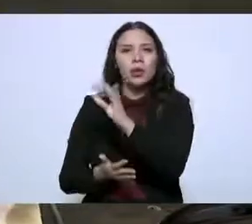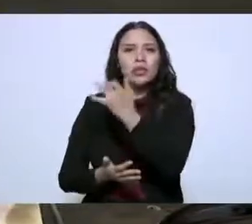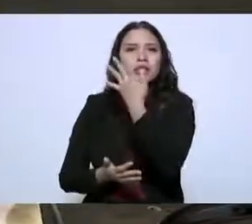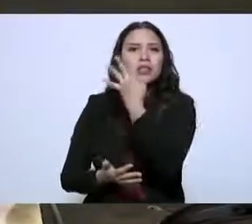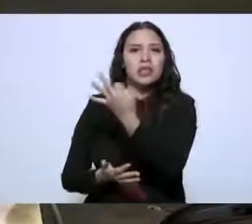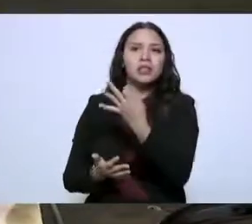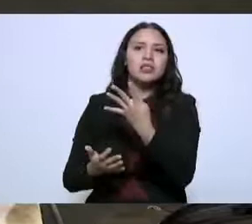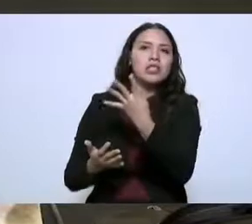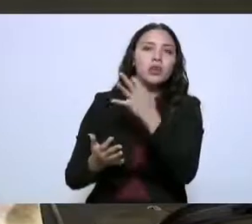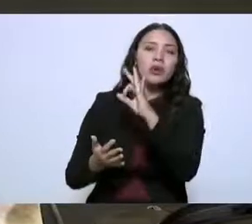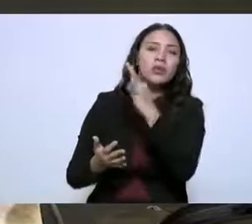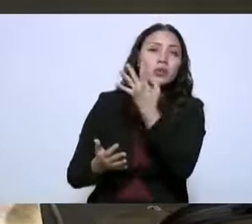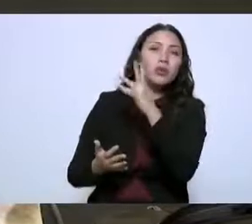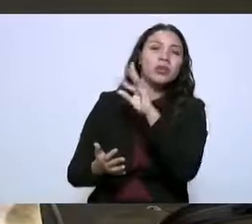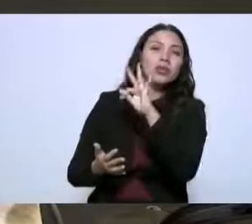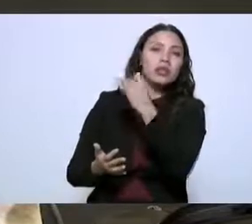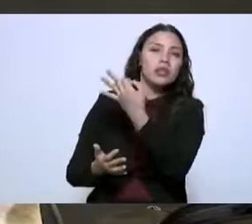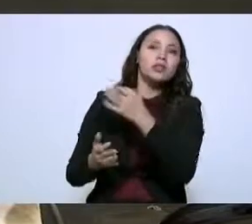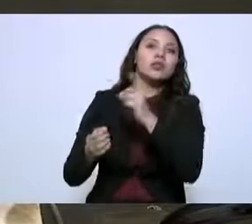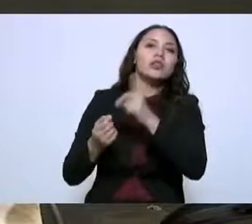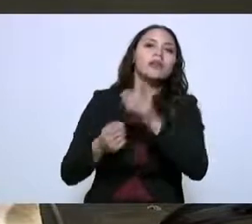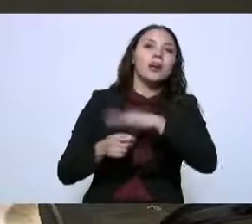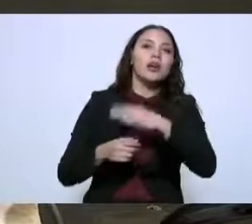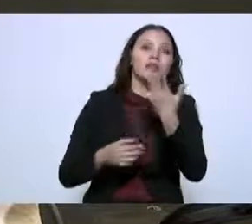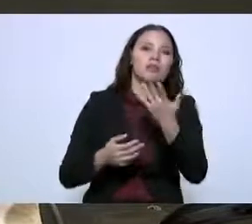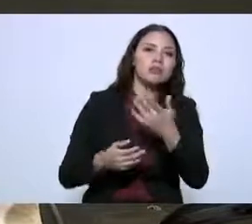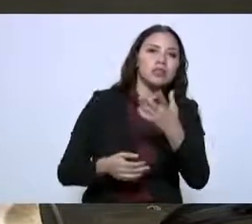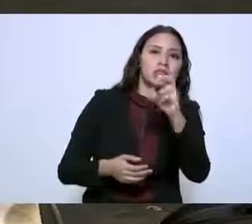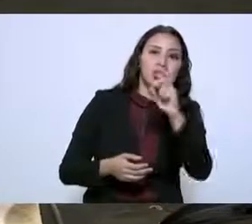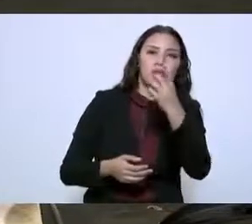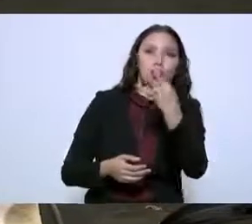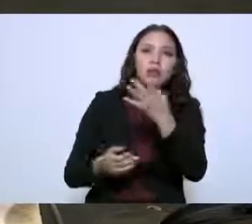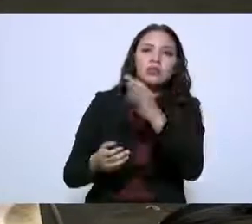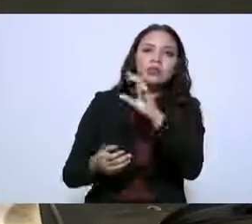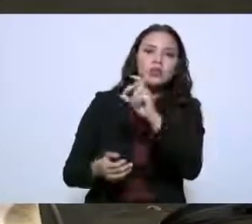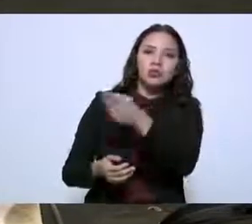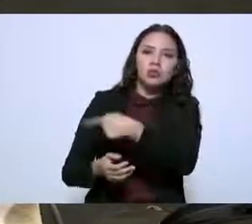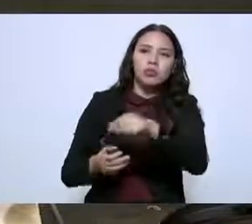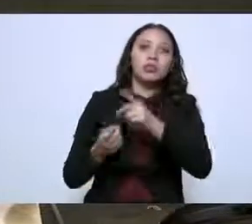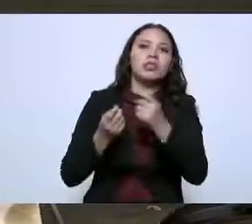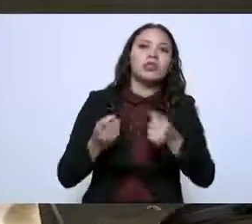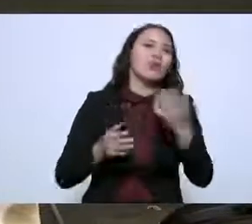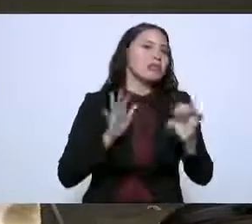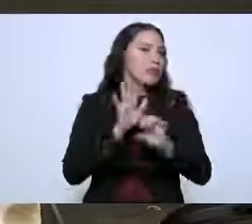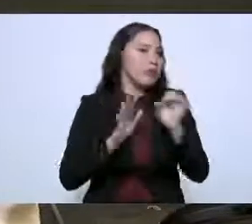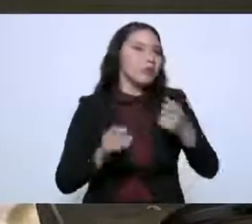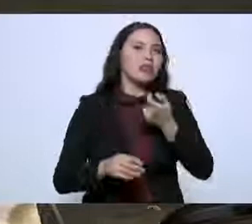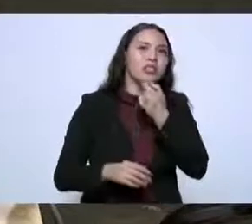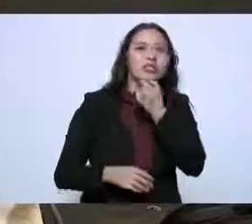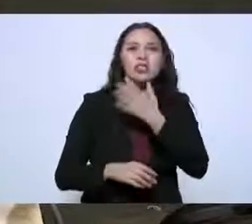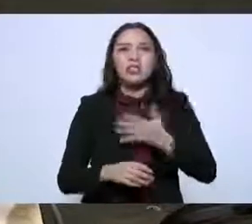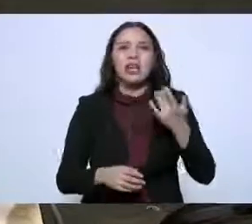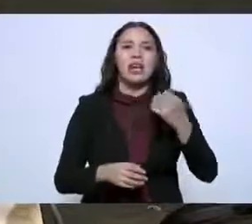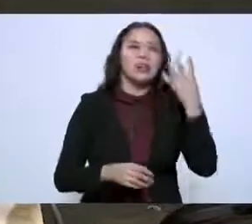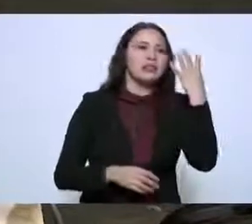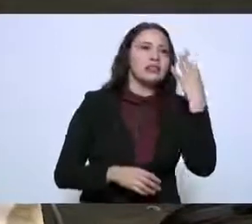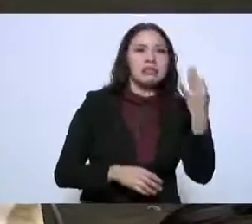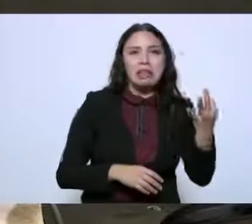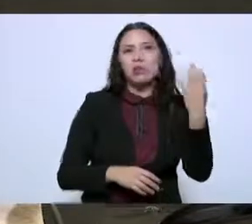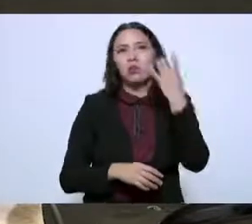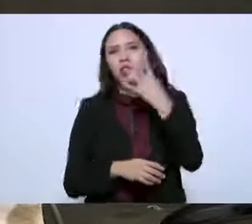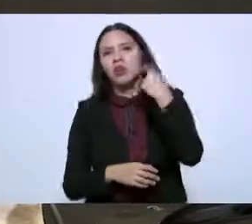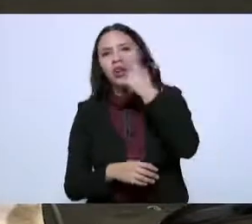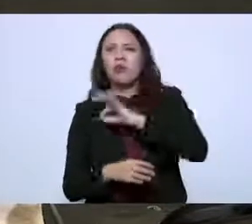alternativas a niños niñas y jóvenes que todas las tardes dedican de 3 a 4 horas a alguna disciplina